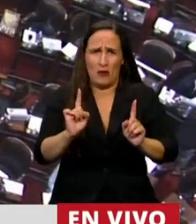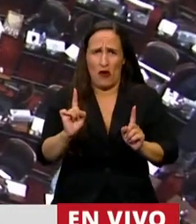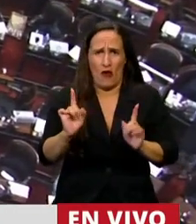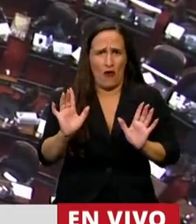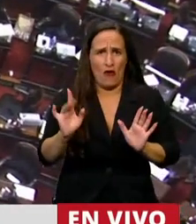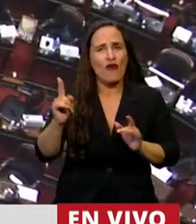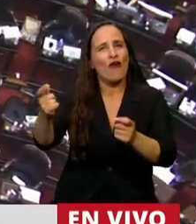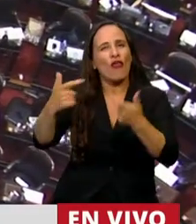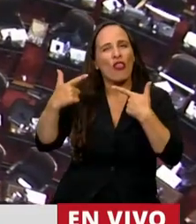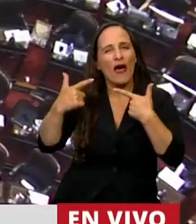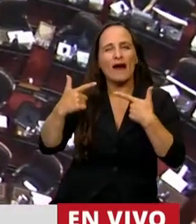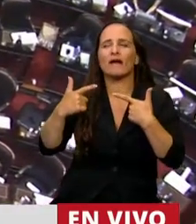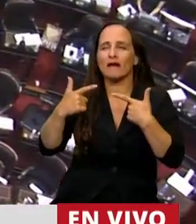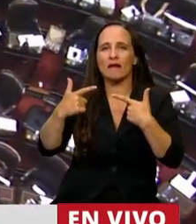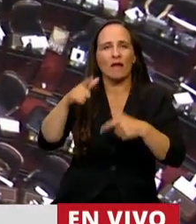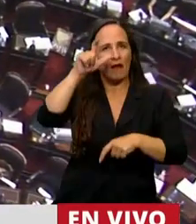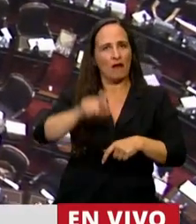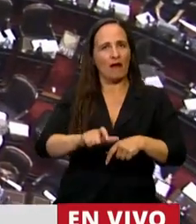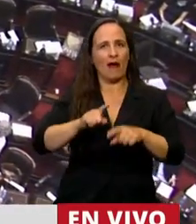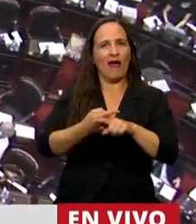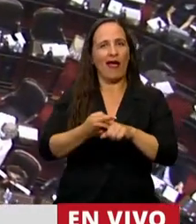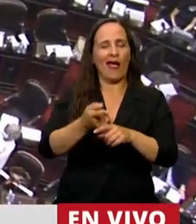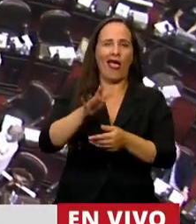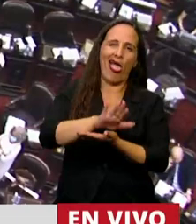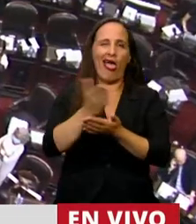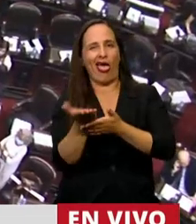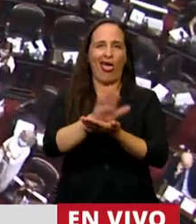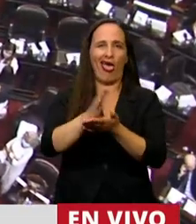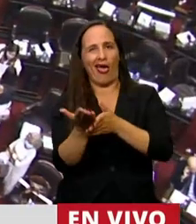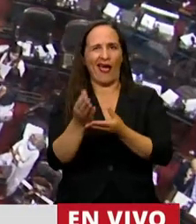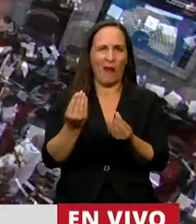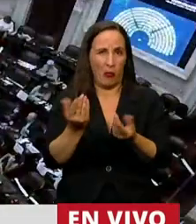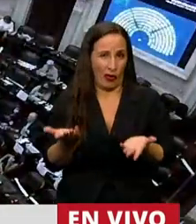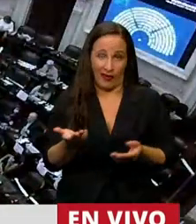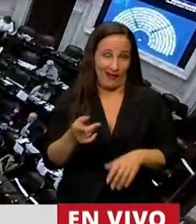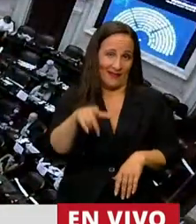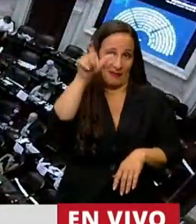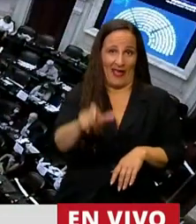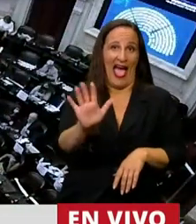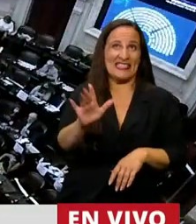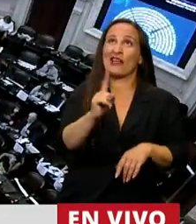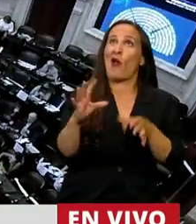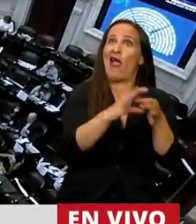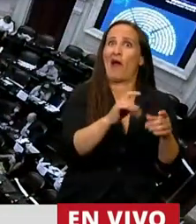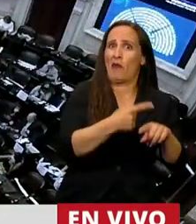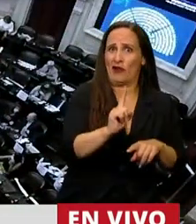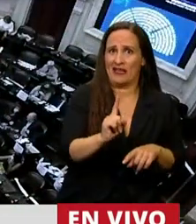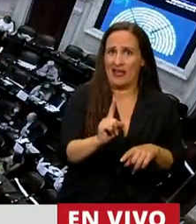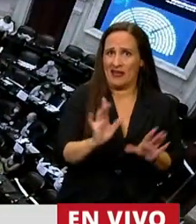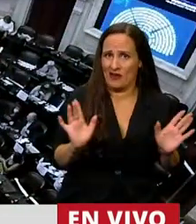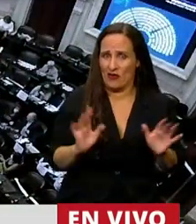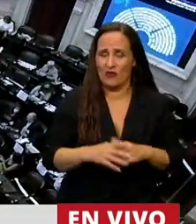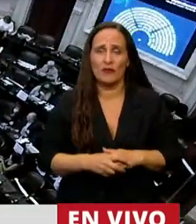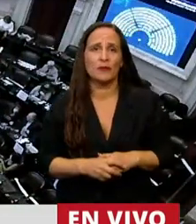que comprendamos que el que hace política panqueque es porque nació panqueque. Nos enseñó que temprano pincha lo que tarde se